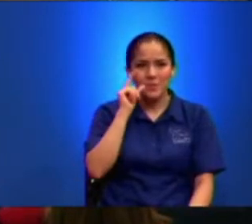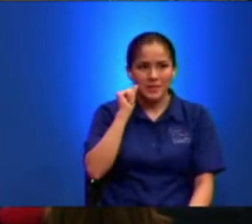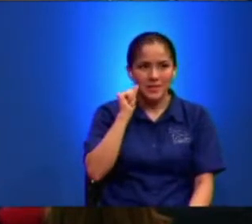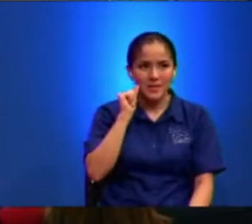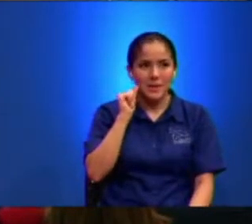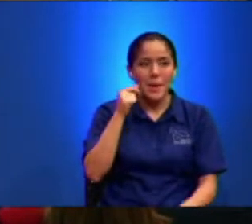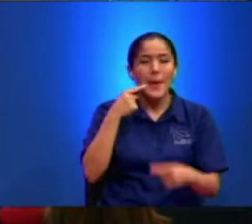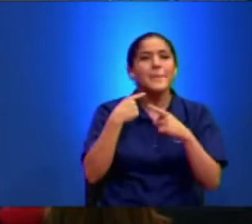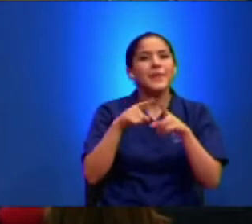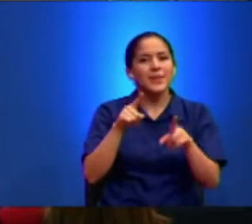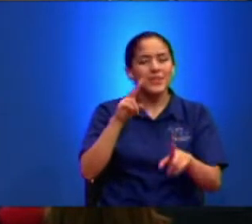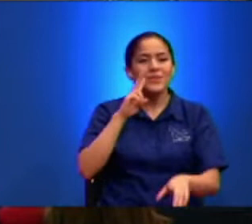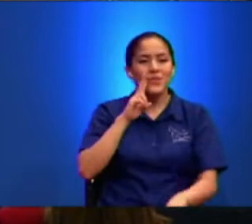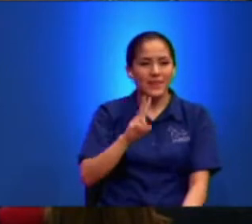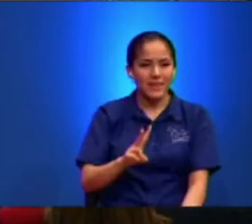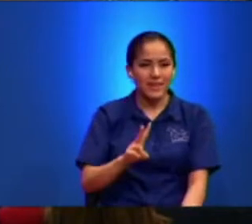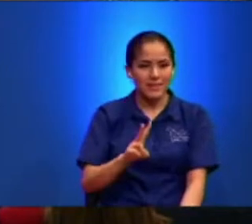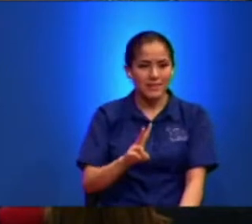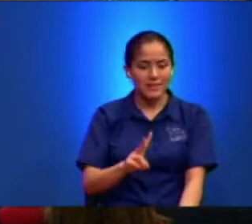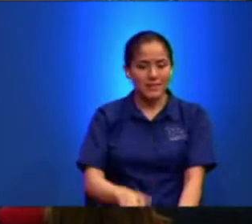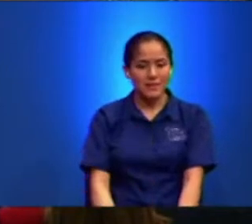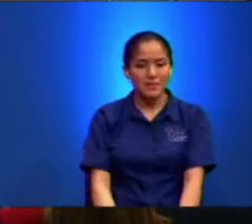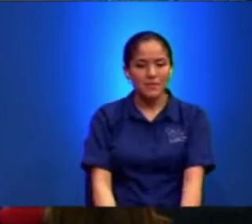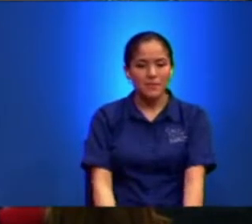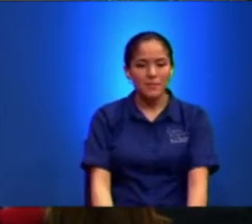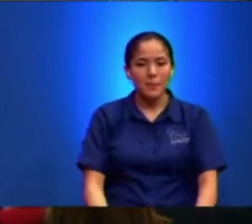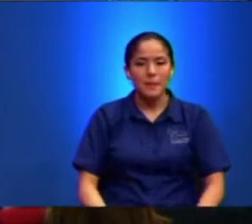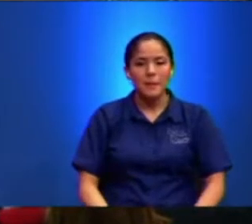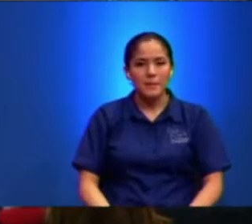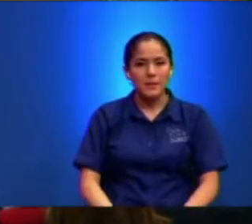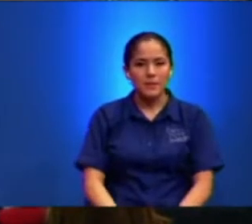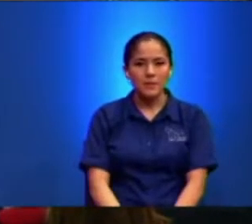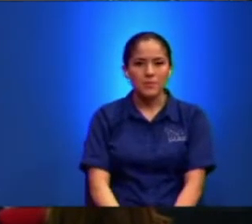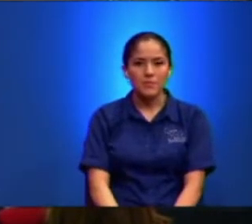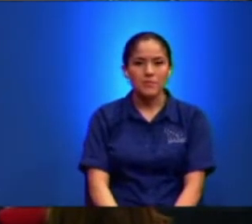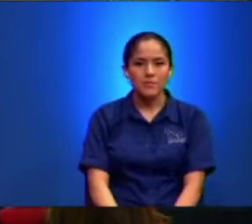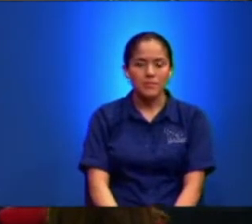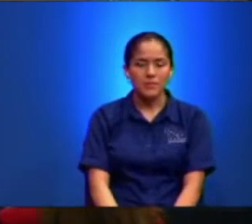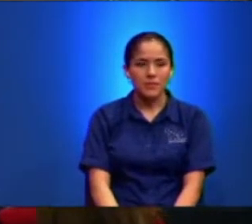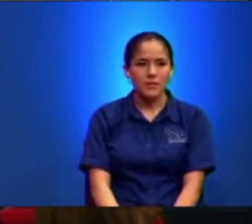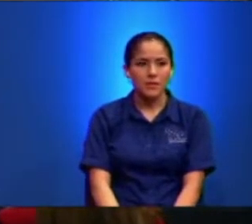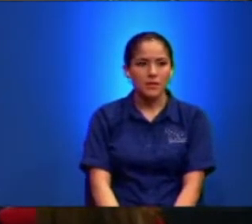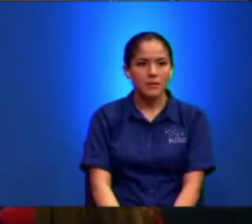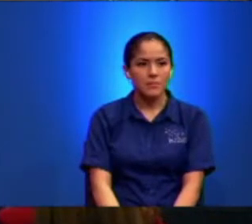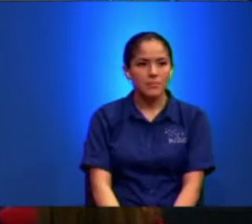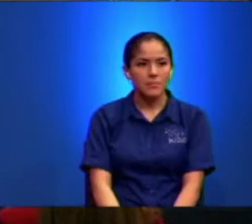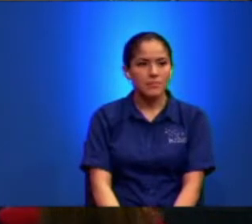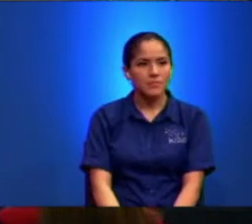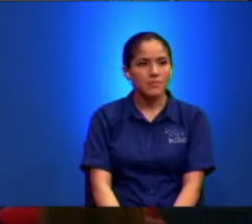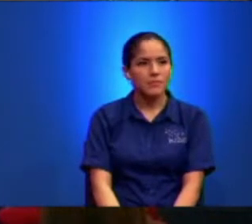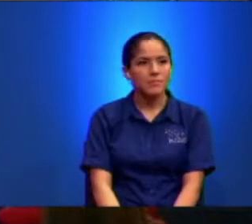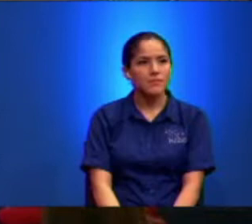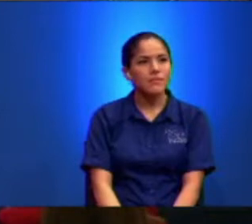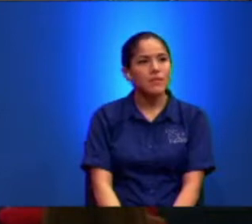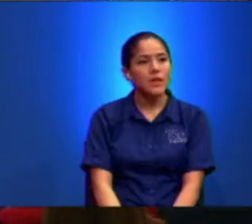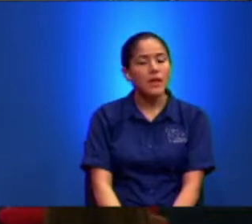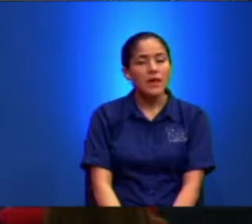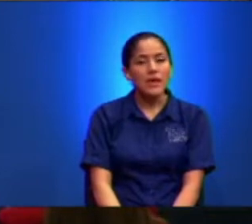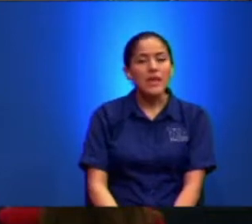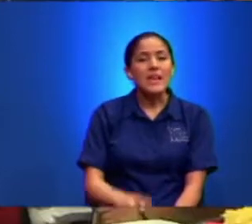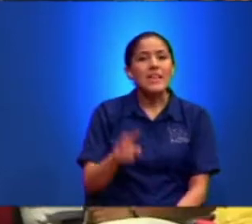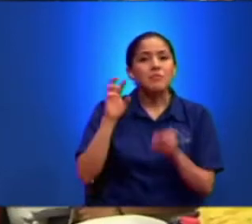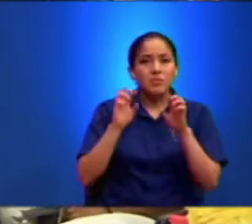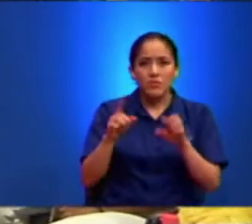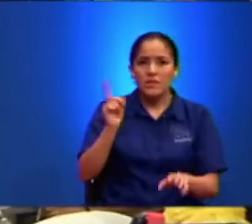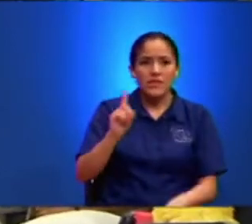Pero Es Una Realidad Mire El Que No Cree En El Arrebatamiento Y La Transformación Difícilmente Cree En